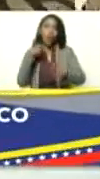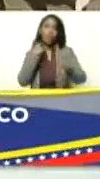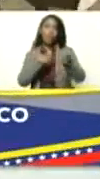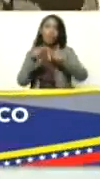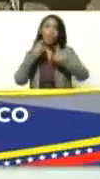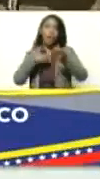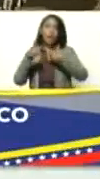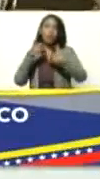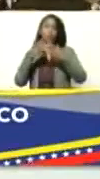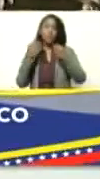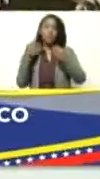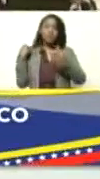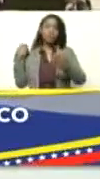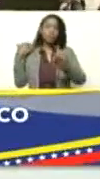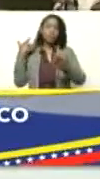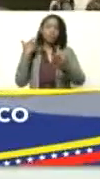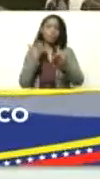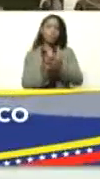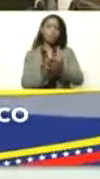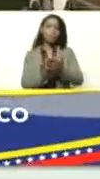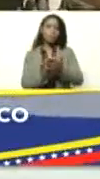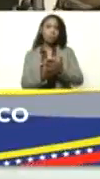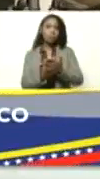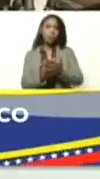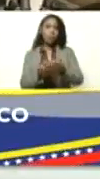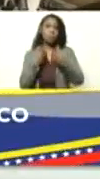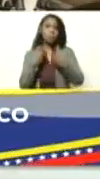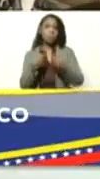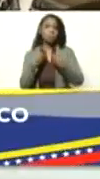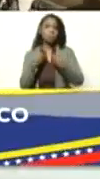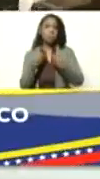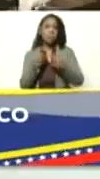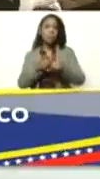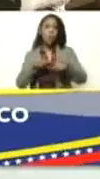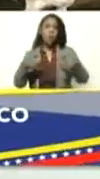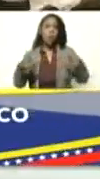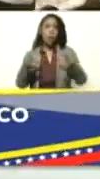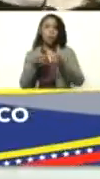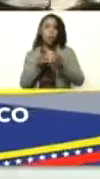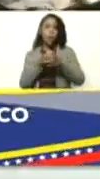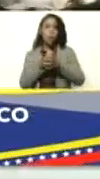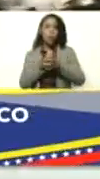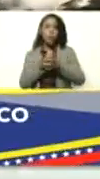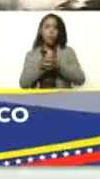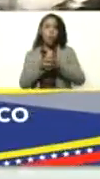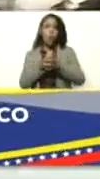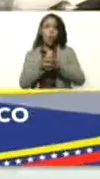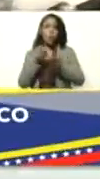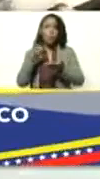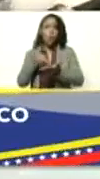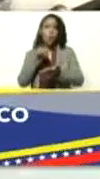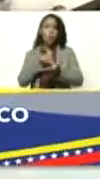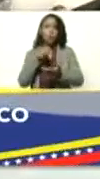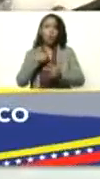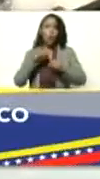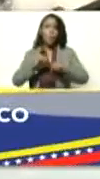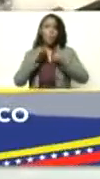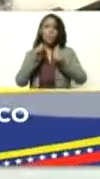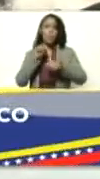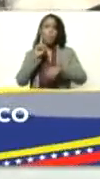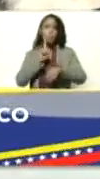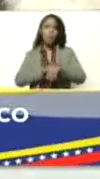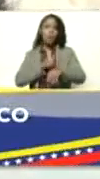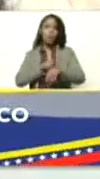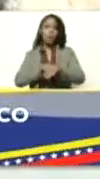mucho tiempo vientres para que crezca el sector Caprino. Yo empecé en un momento